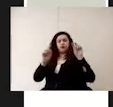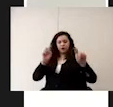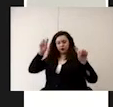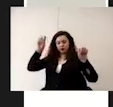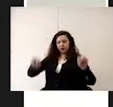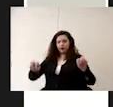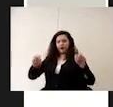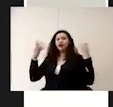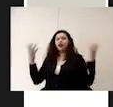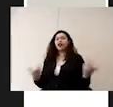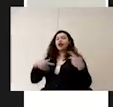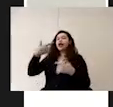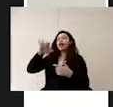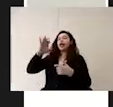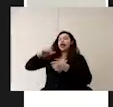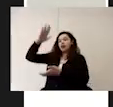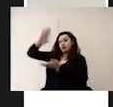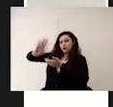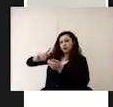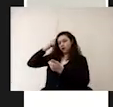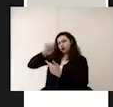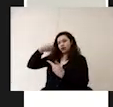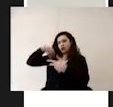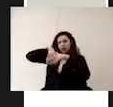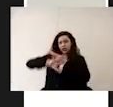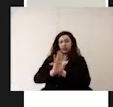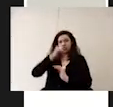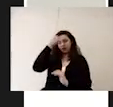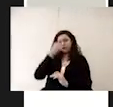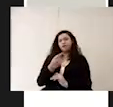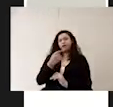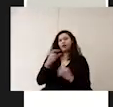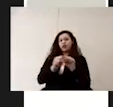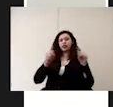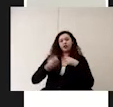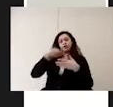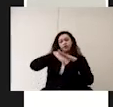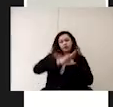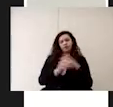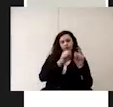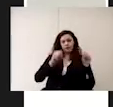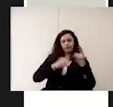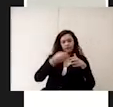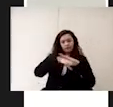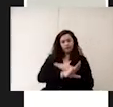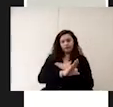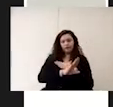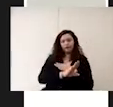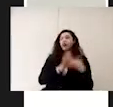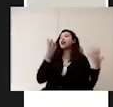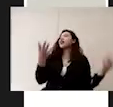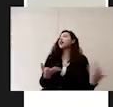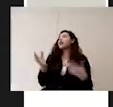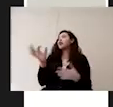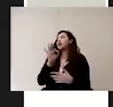colocar dispensadores de gel antibacterial en la entrada de los salones y las salas en la medida de lo